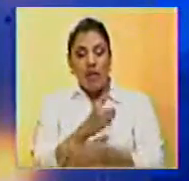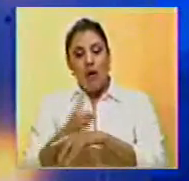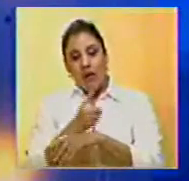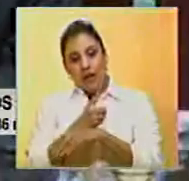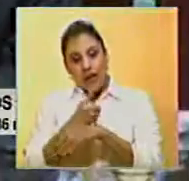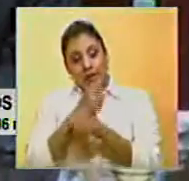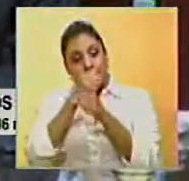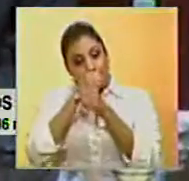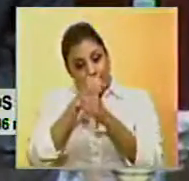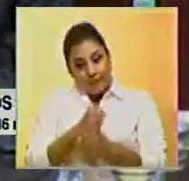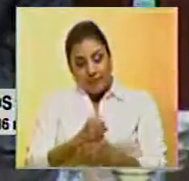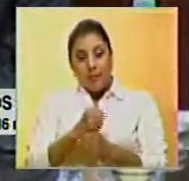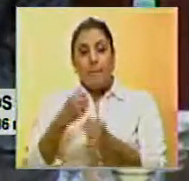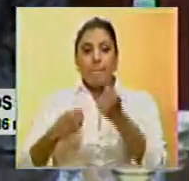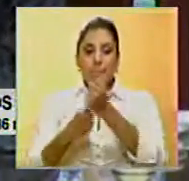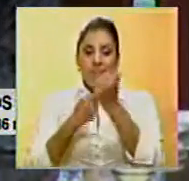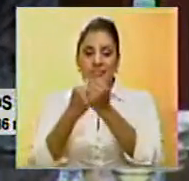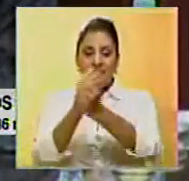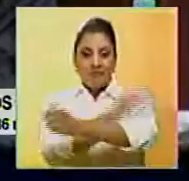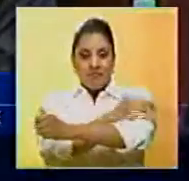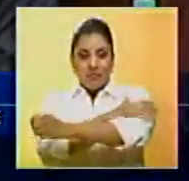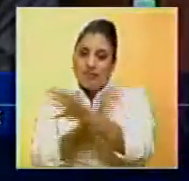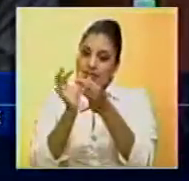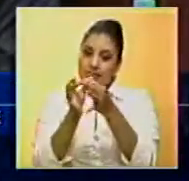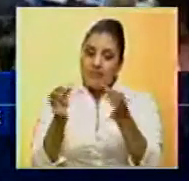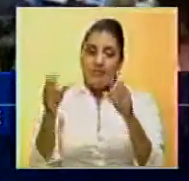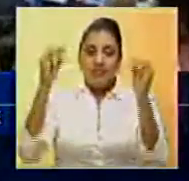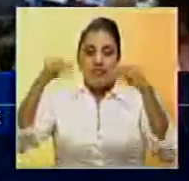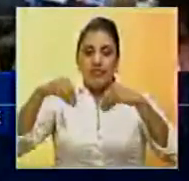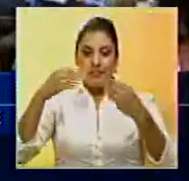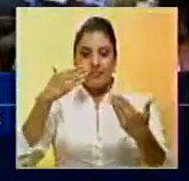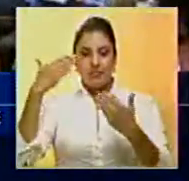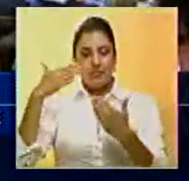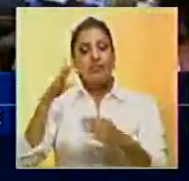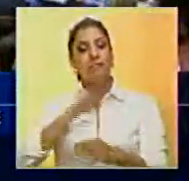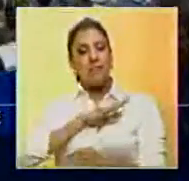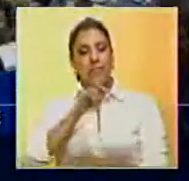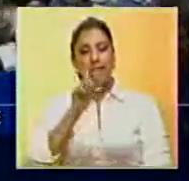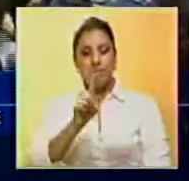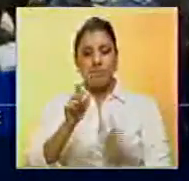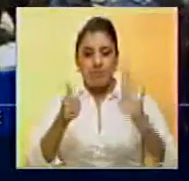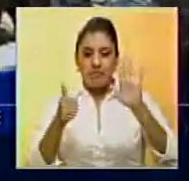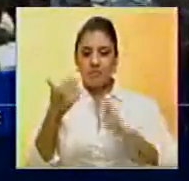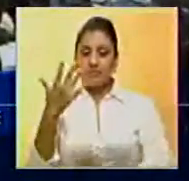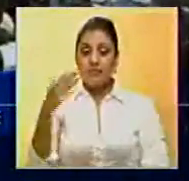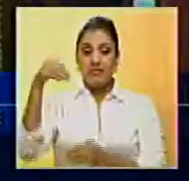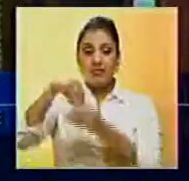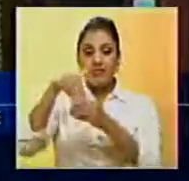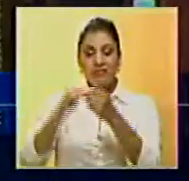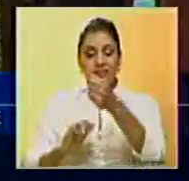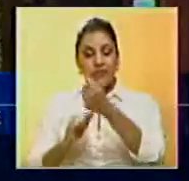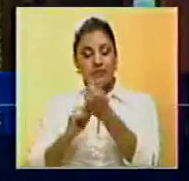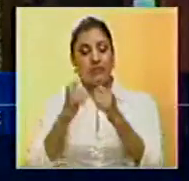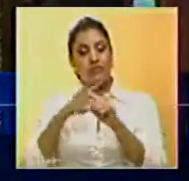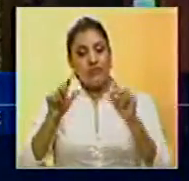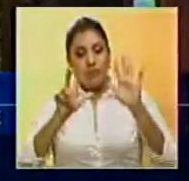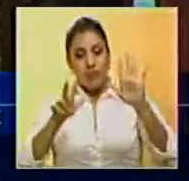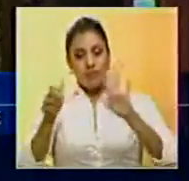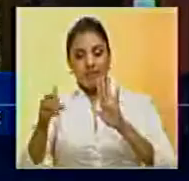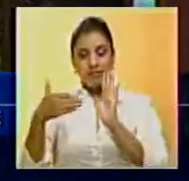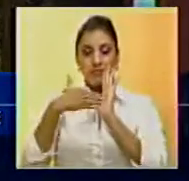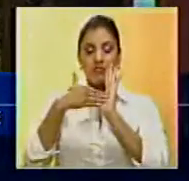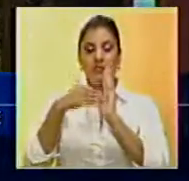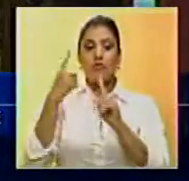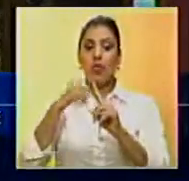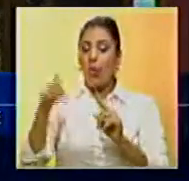horas. Con el apoyo de opositores moderados, el acuerdo del gobierno de Macri obtuvo 165 votos a favor, 86 en